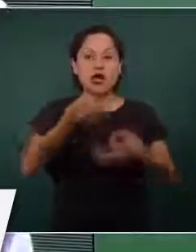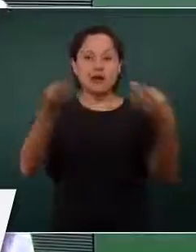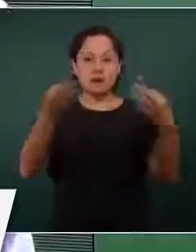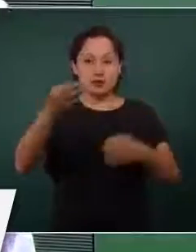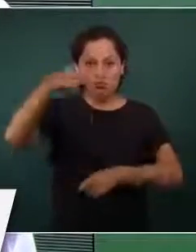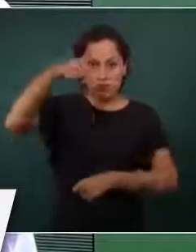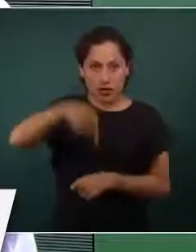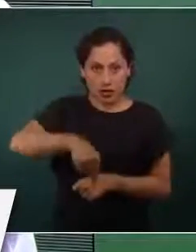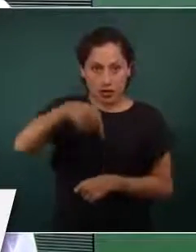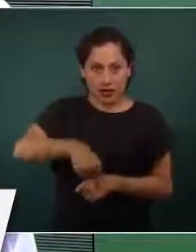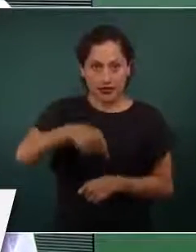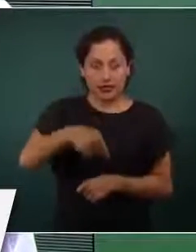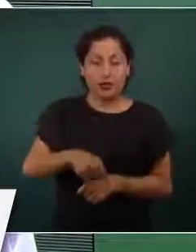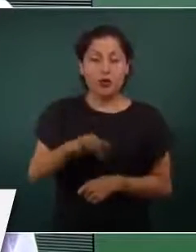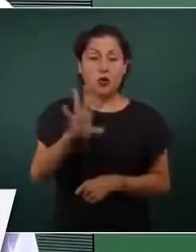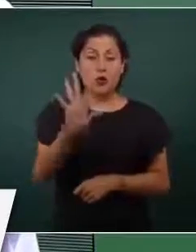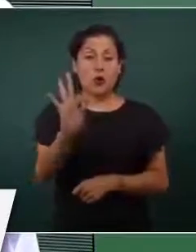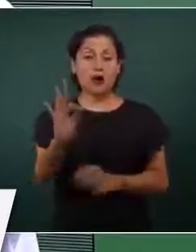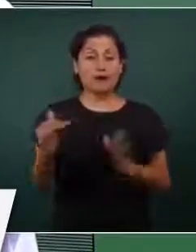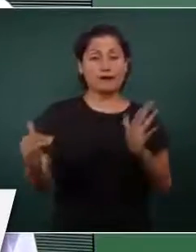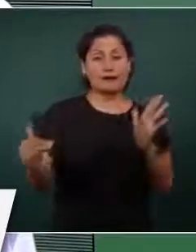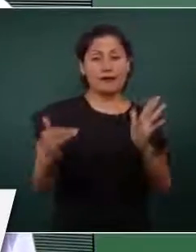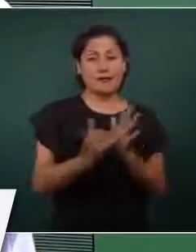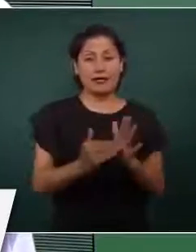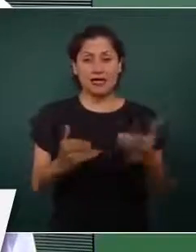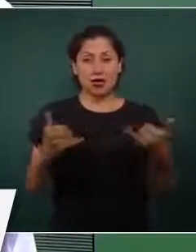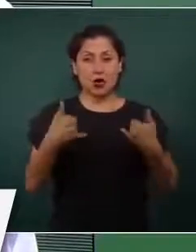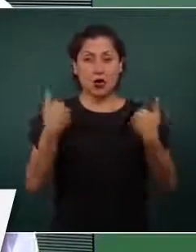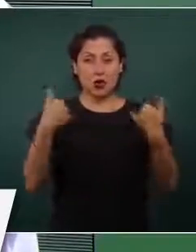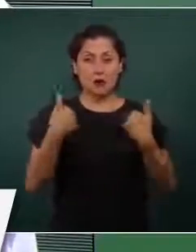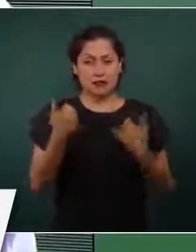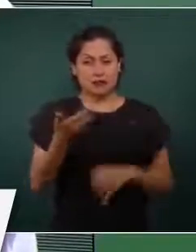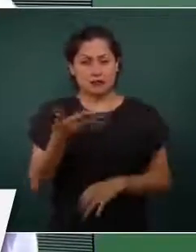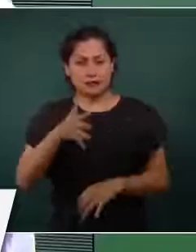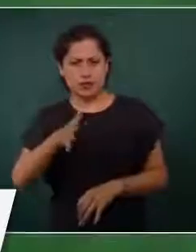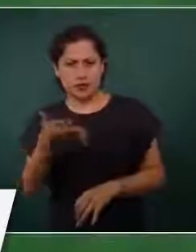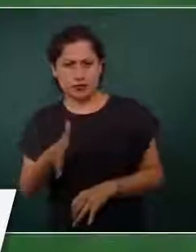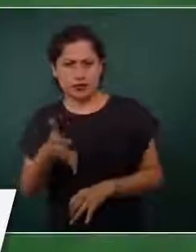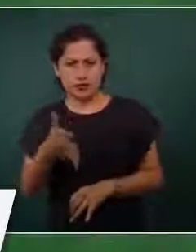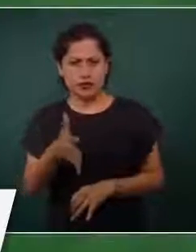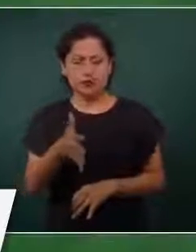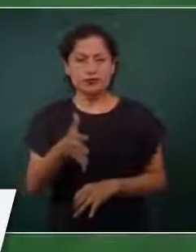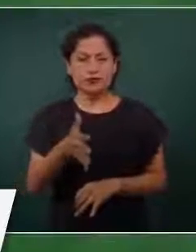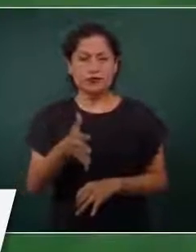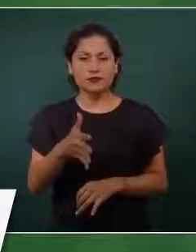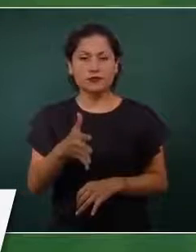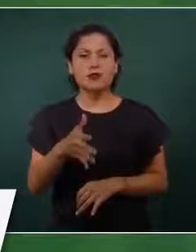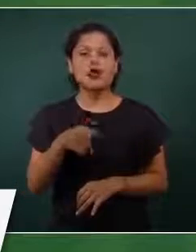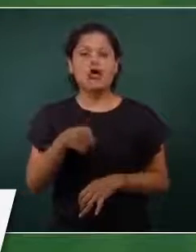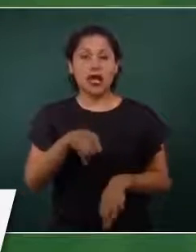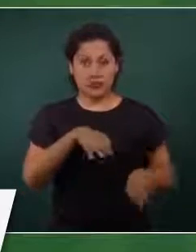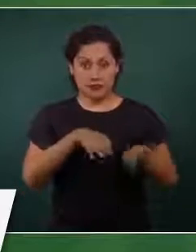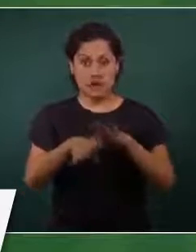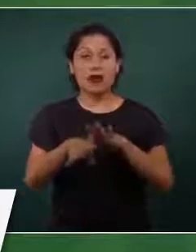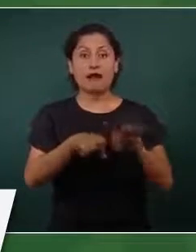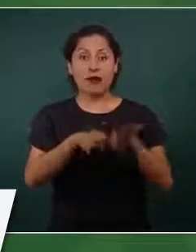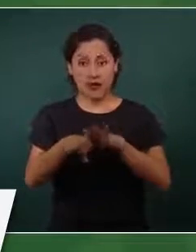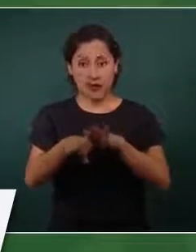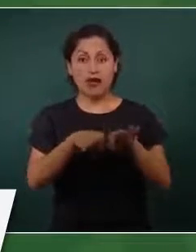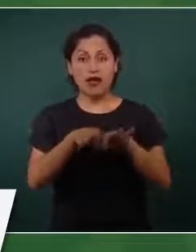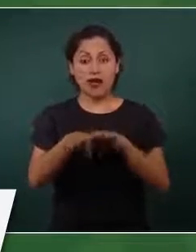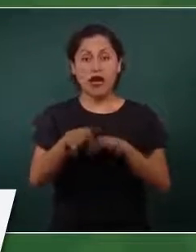jóvenes de Guerrero que están trabajando como aprendices,